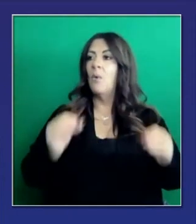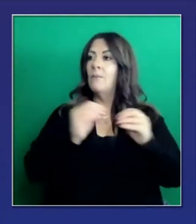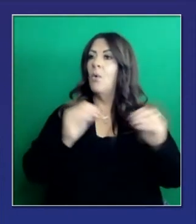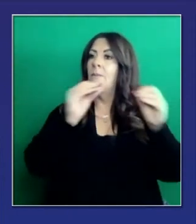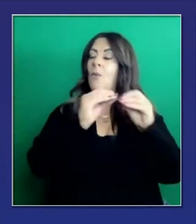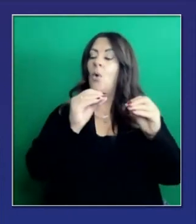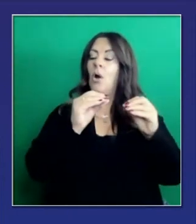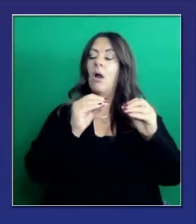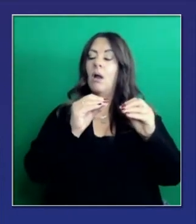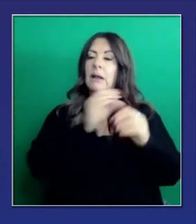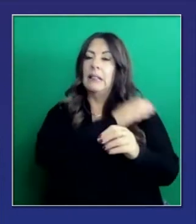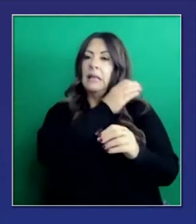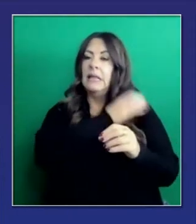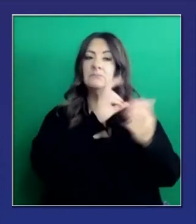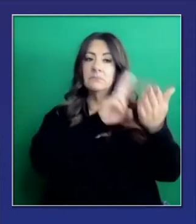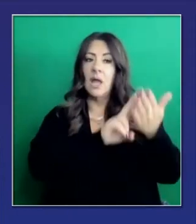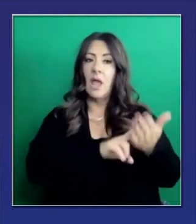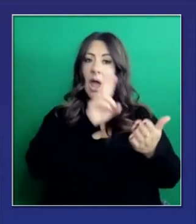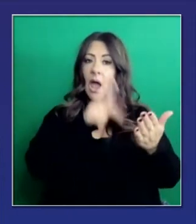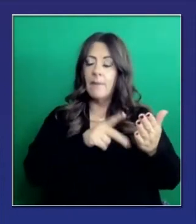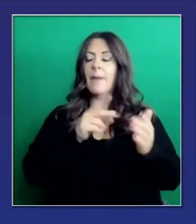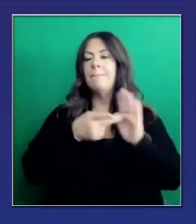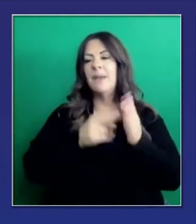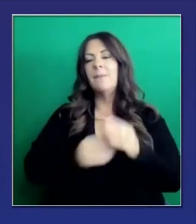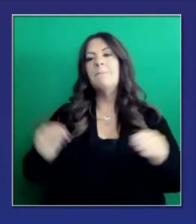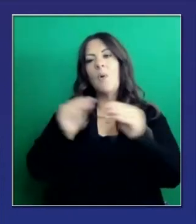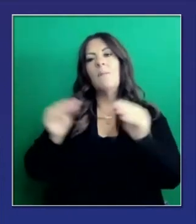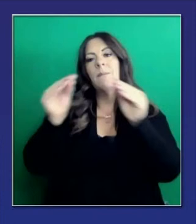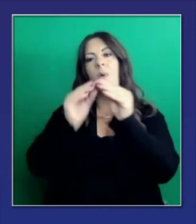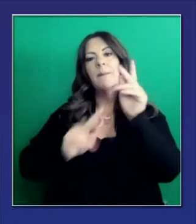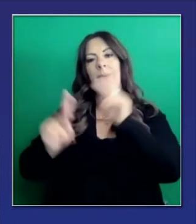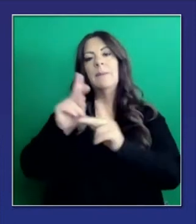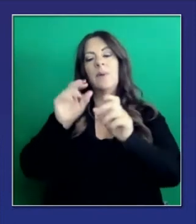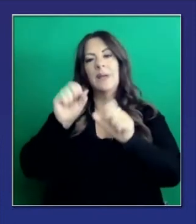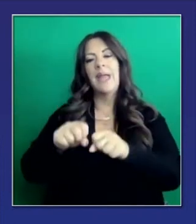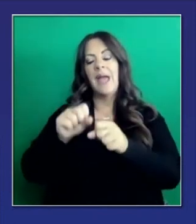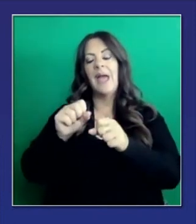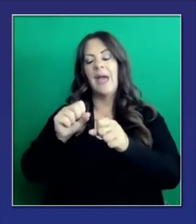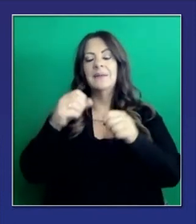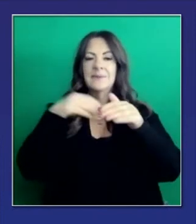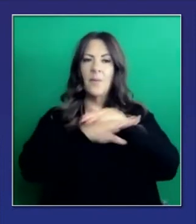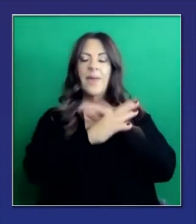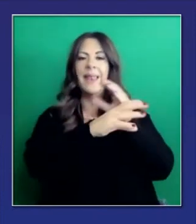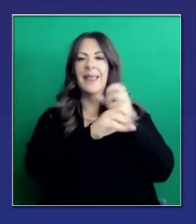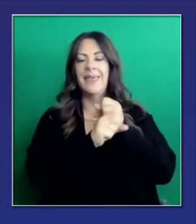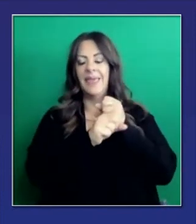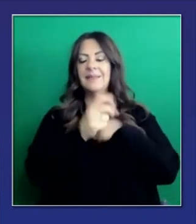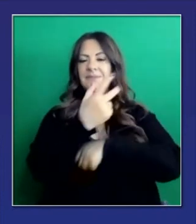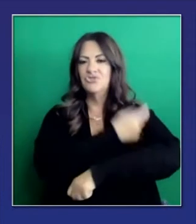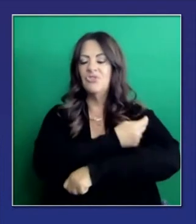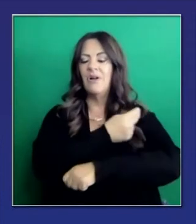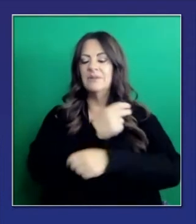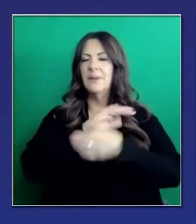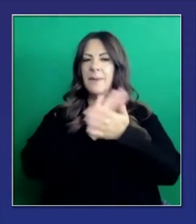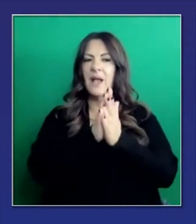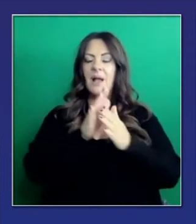al sistema, habrá más oportunidades y más capacidad y estará disponible, al menos en esta plataforma, contra otros mecanismos